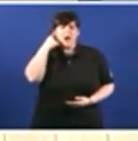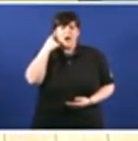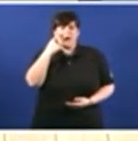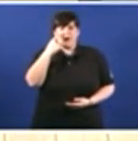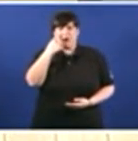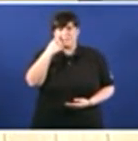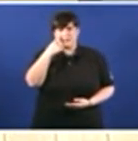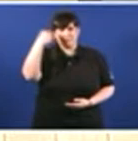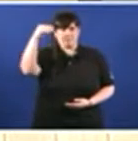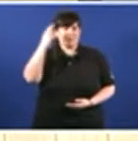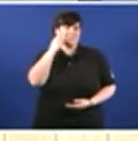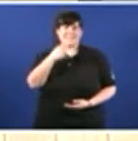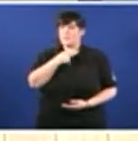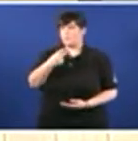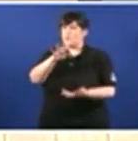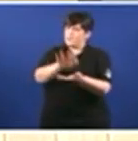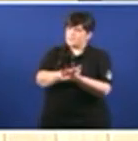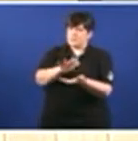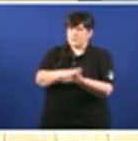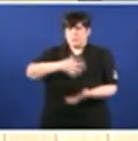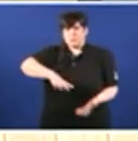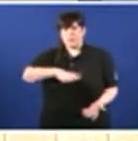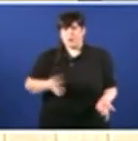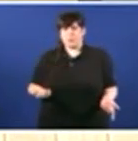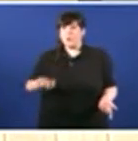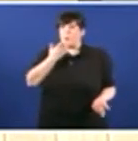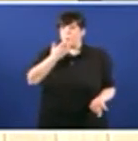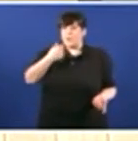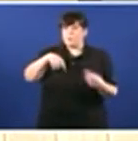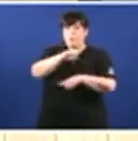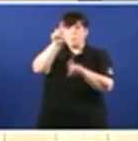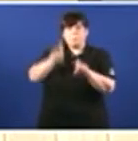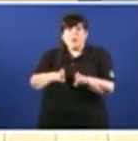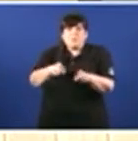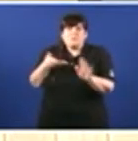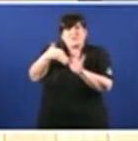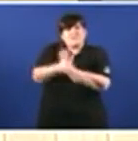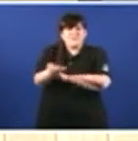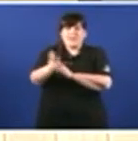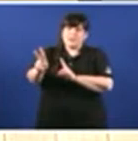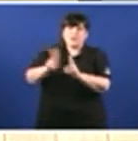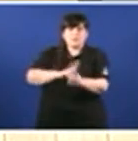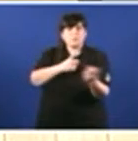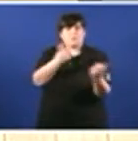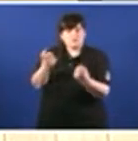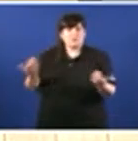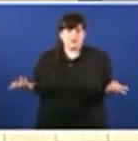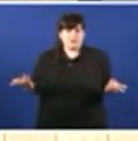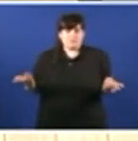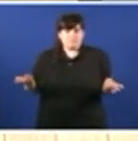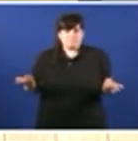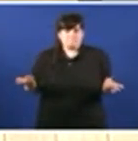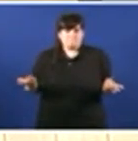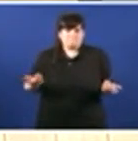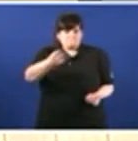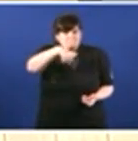por favor Tranquilidade E supoño que se fango unha pregunta é para que o presidente responde Pero me parece moi ben